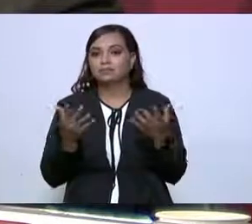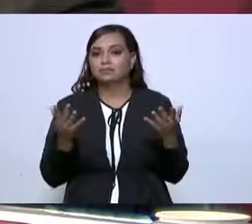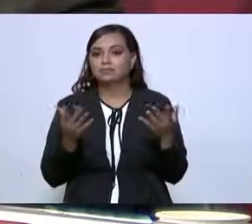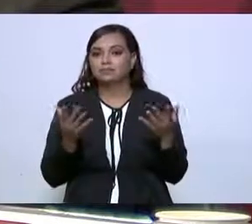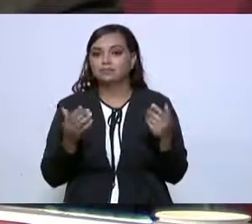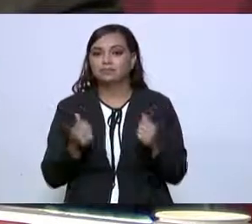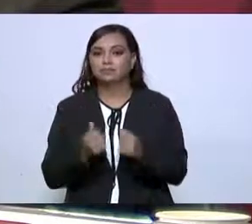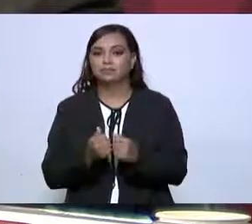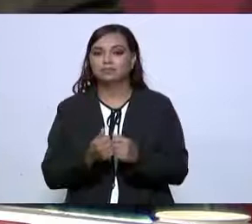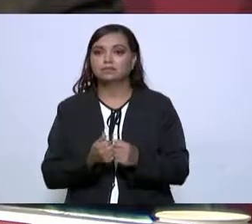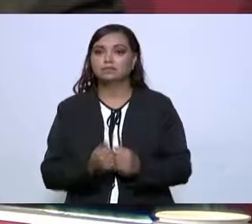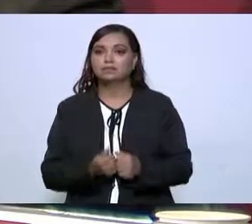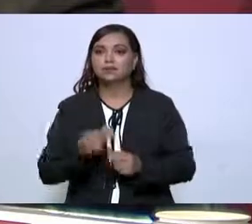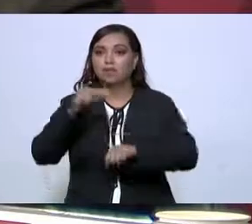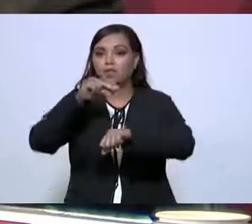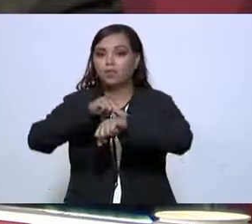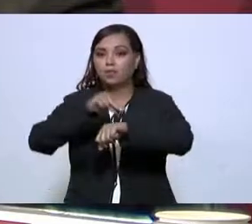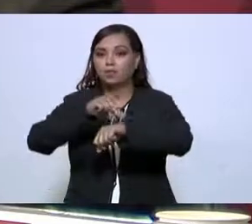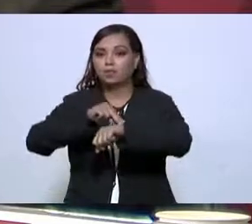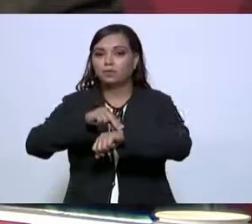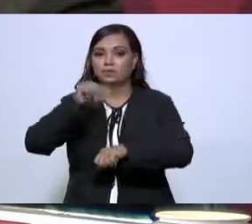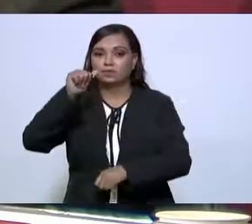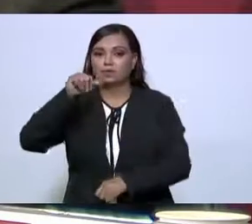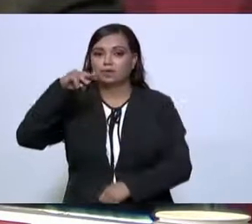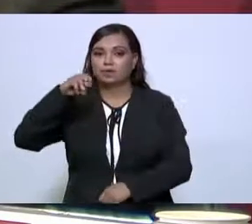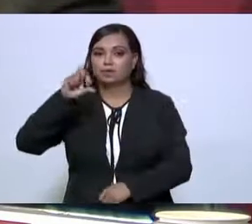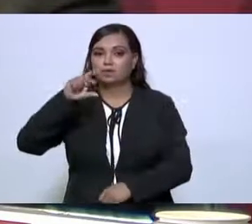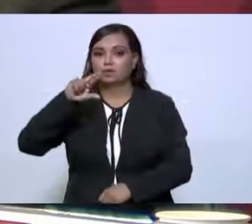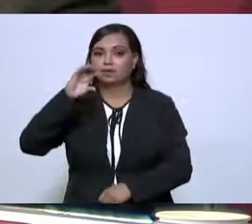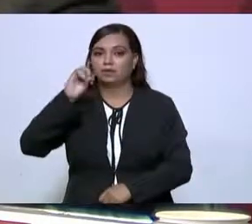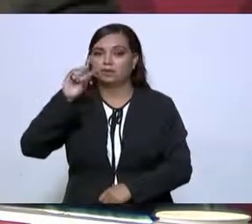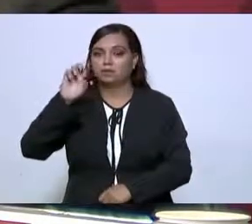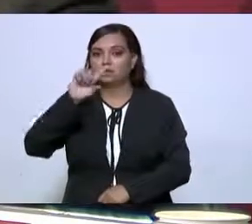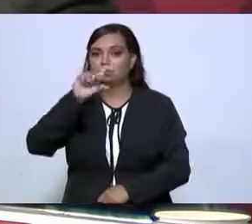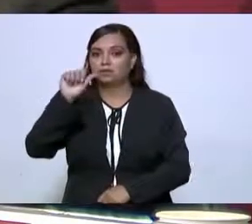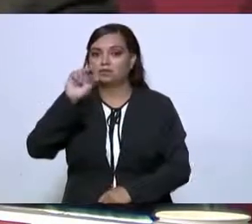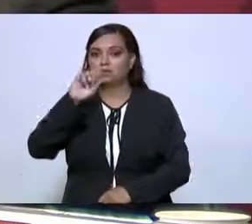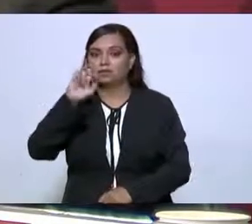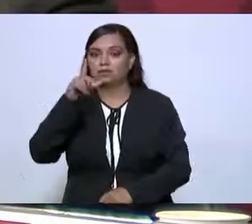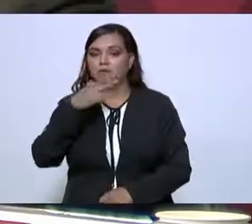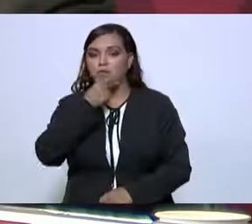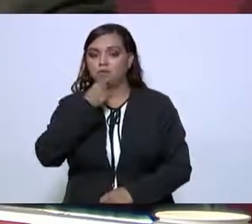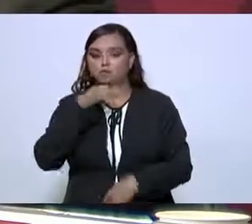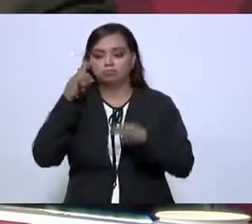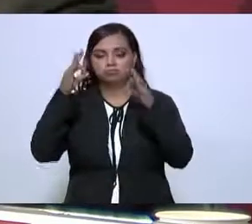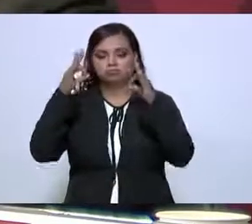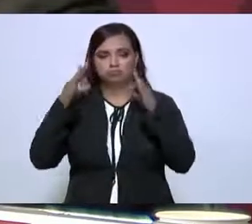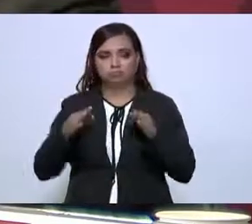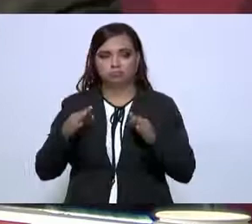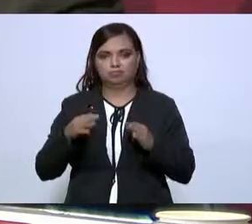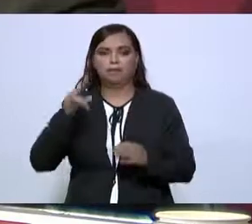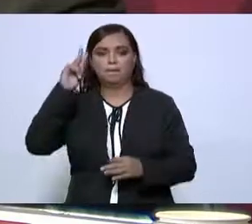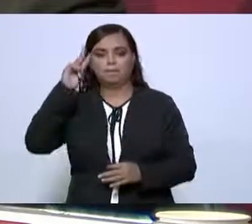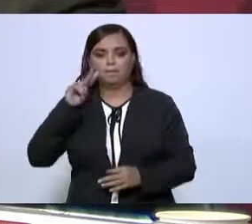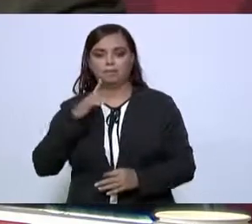el doctor Américo Villarreal un hombre íntegro, honesto,